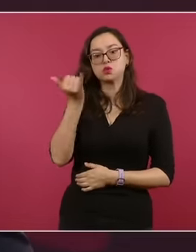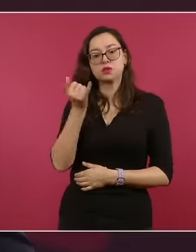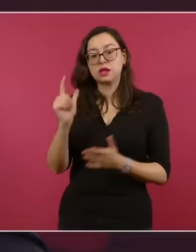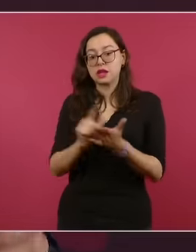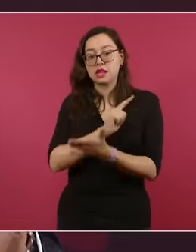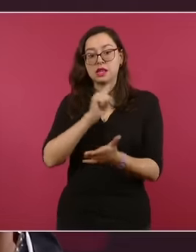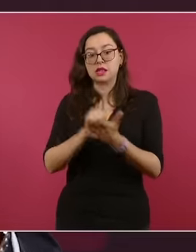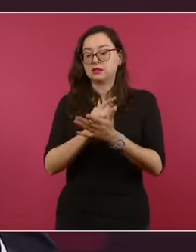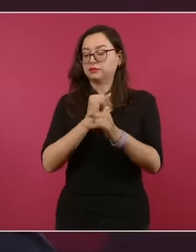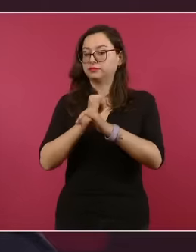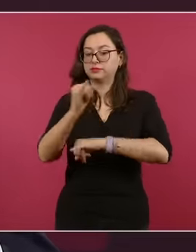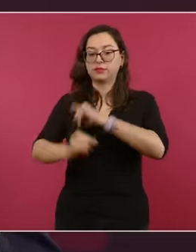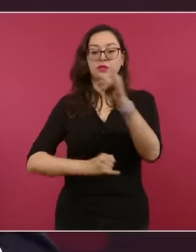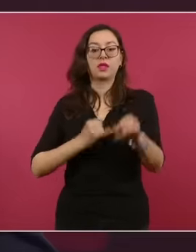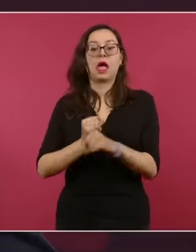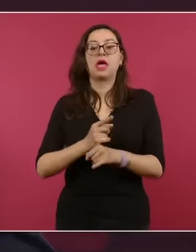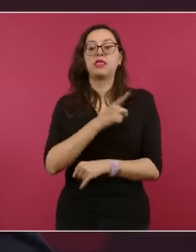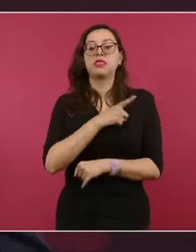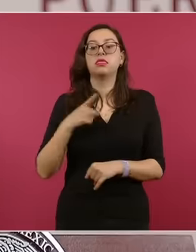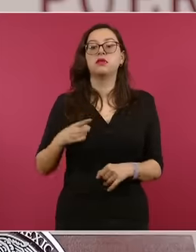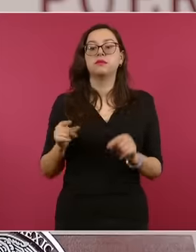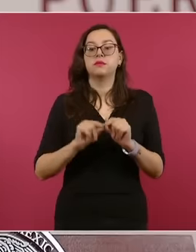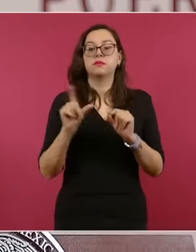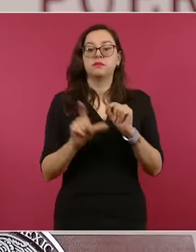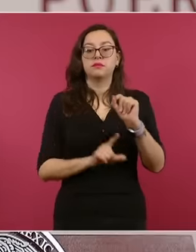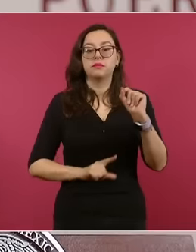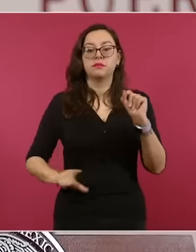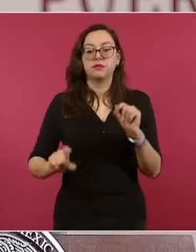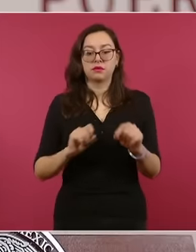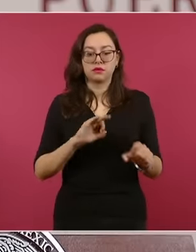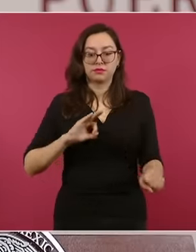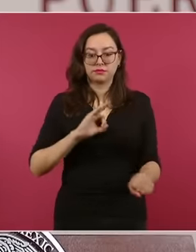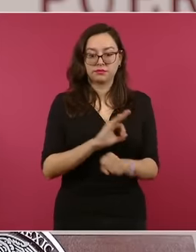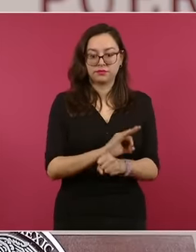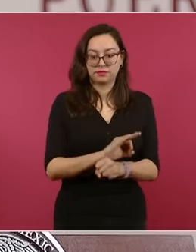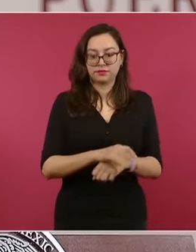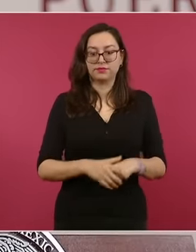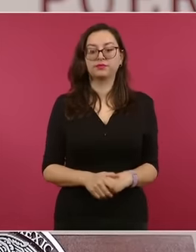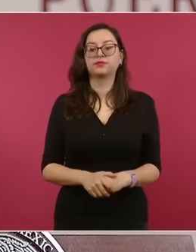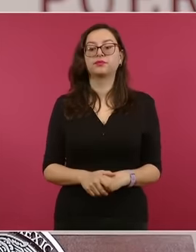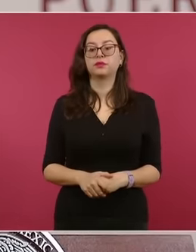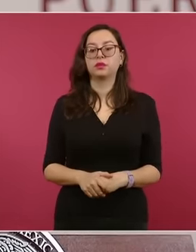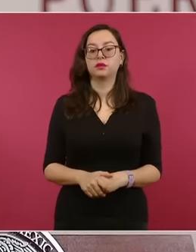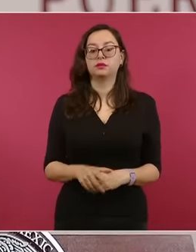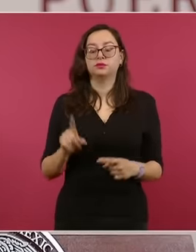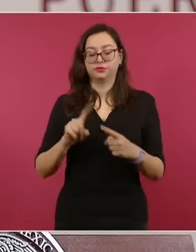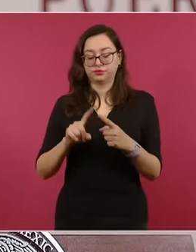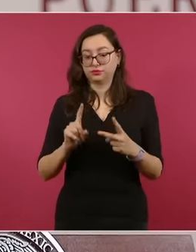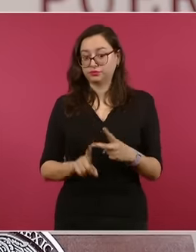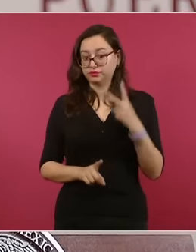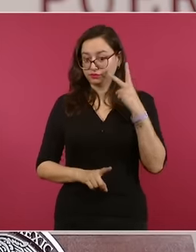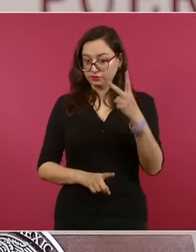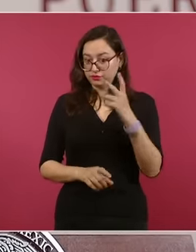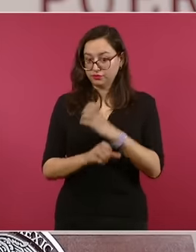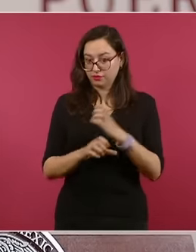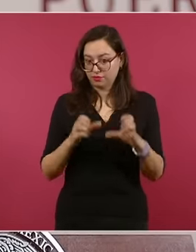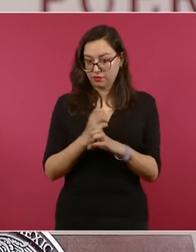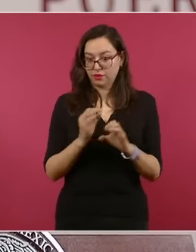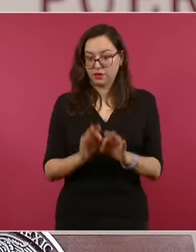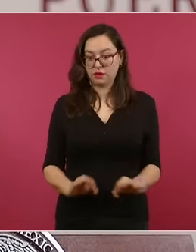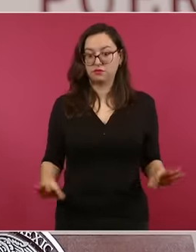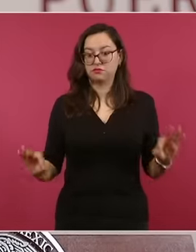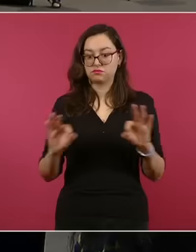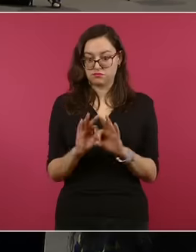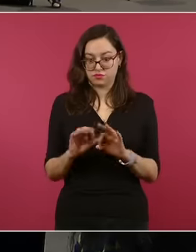Hay dos puntos a destacar. Hemos solicitado medidas provisionales, señor presidente, para que